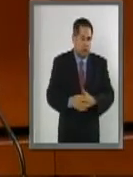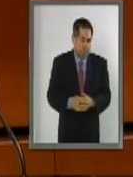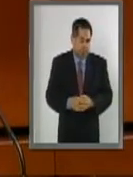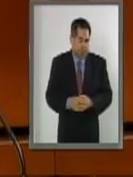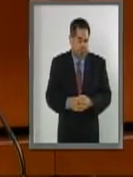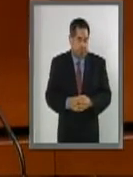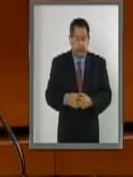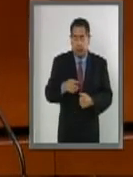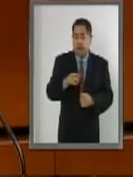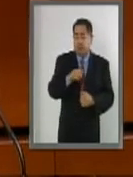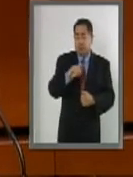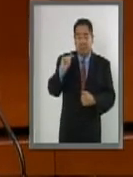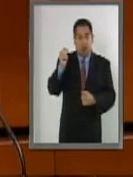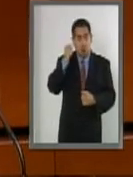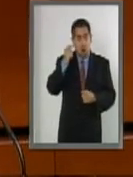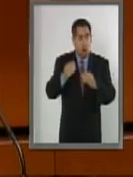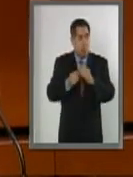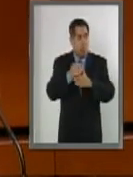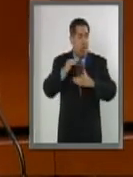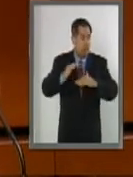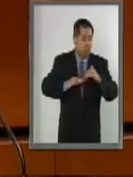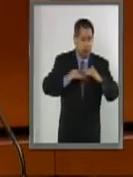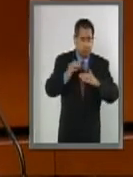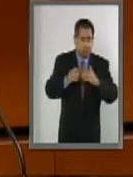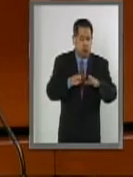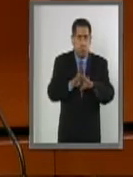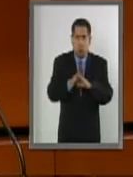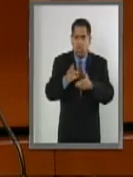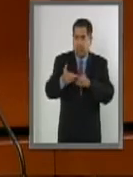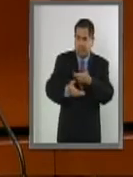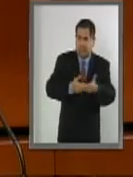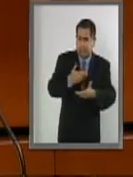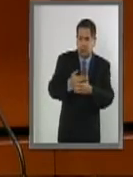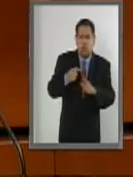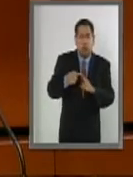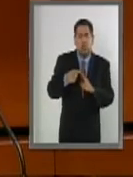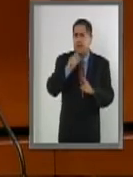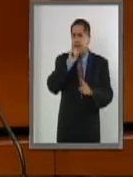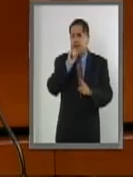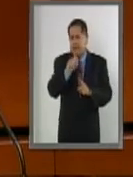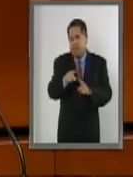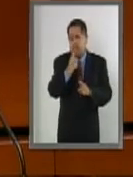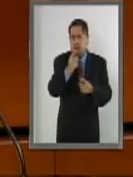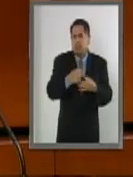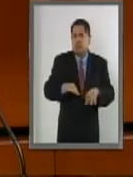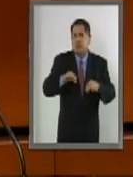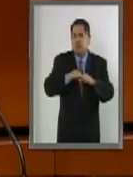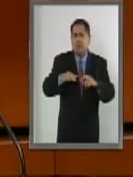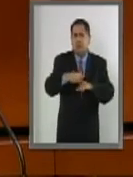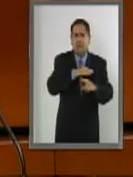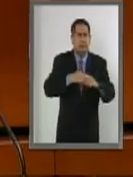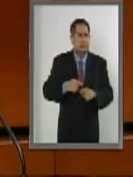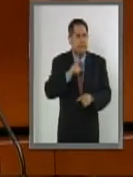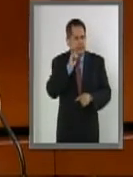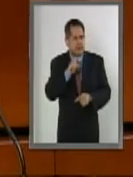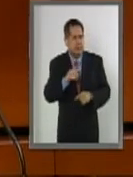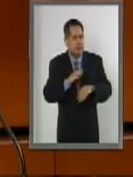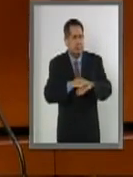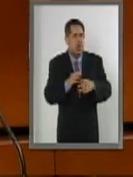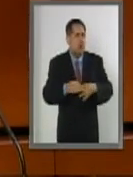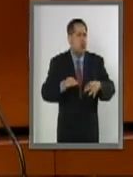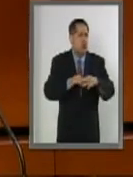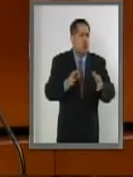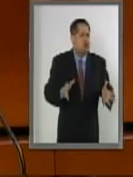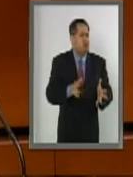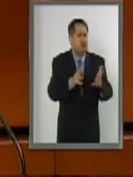innovación tecnológica para mejorar los servicios públicos también es un área importante. Ha impulsado la utilización de